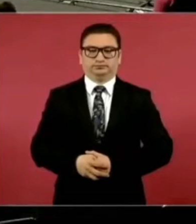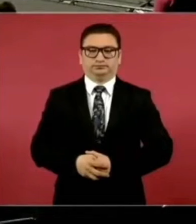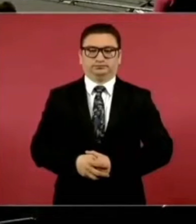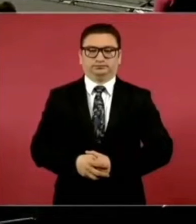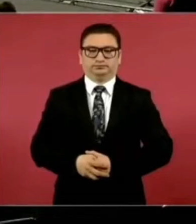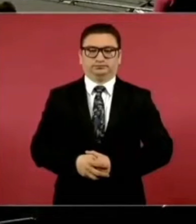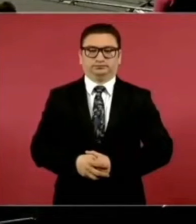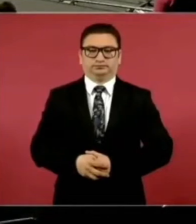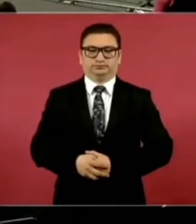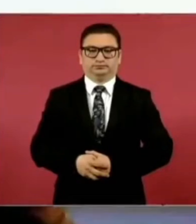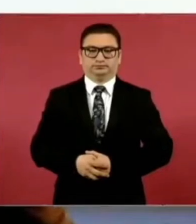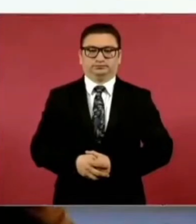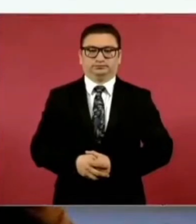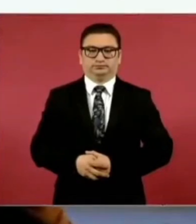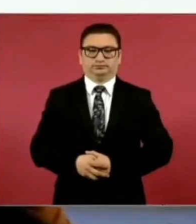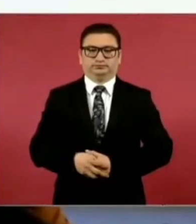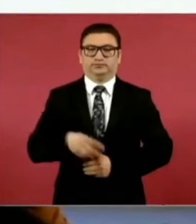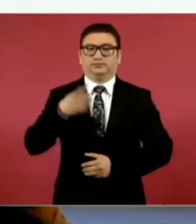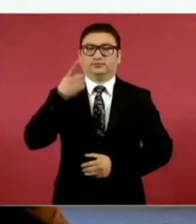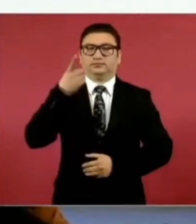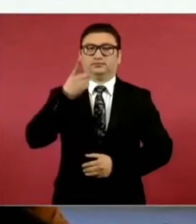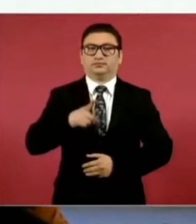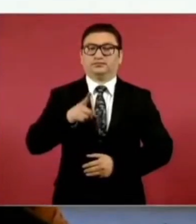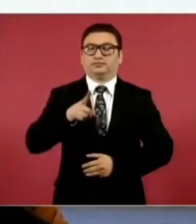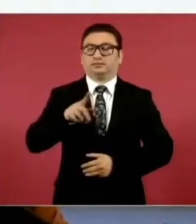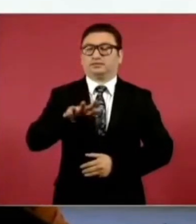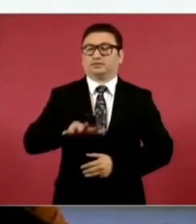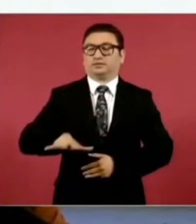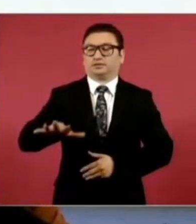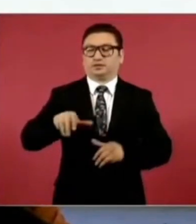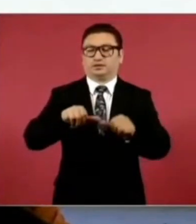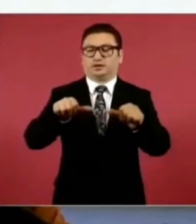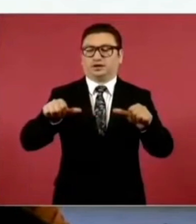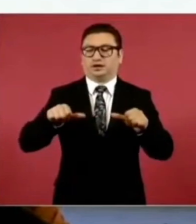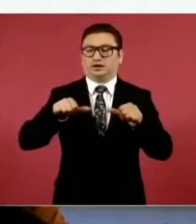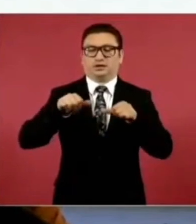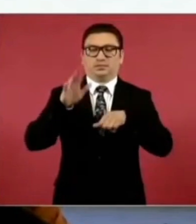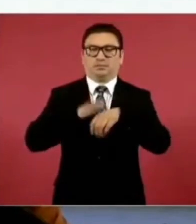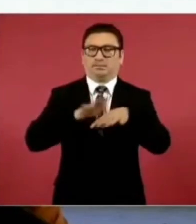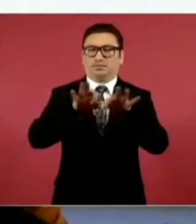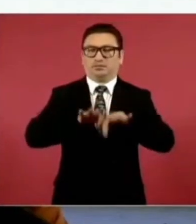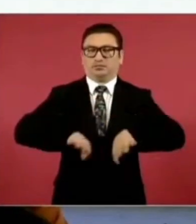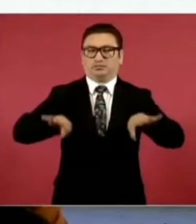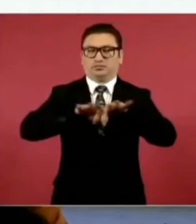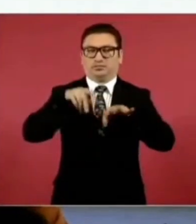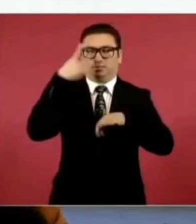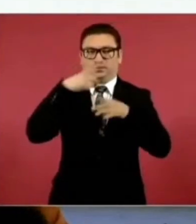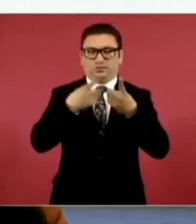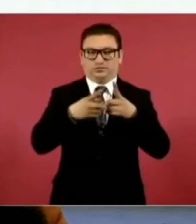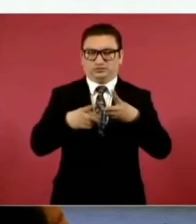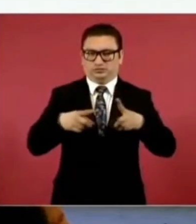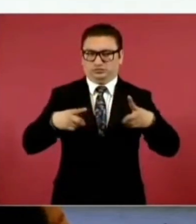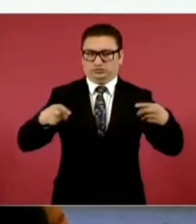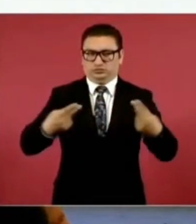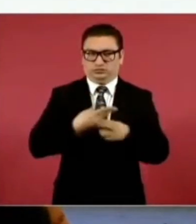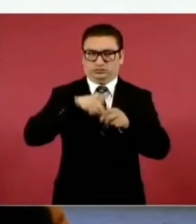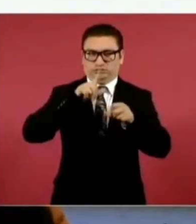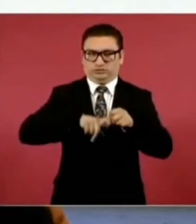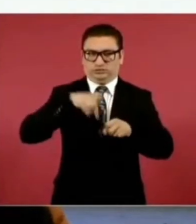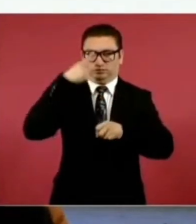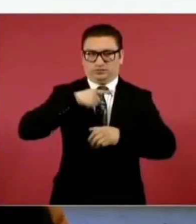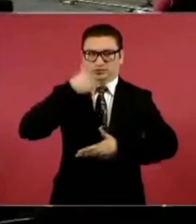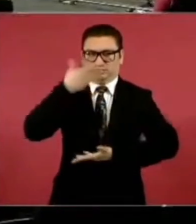se declara área prioritaria para el desarrollo nacional la prestación del servicio público de